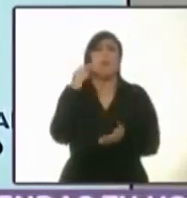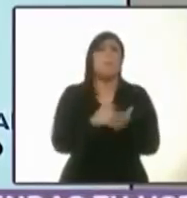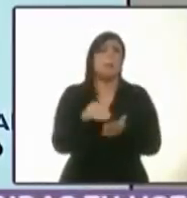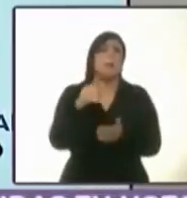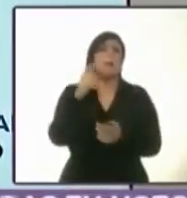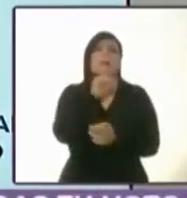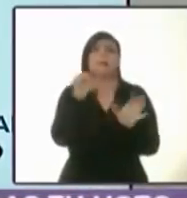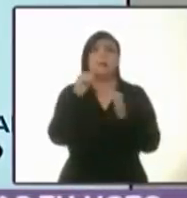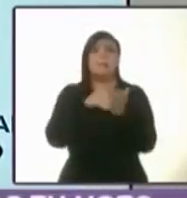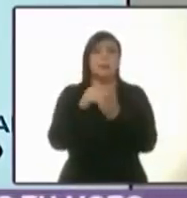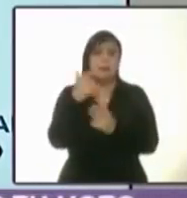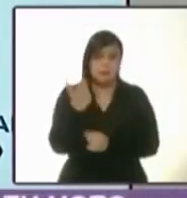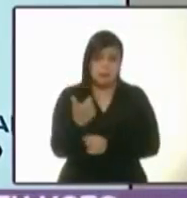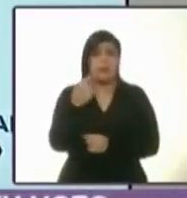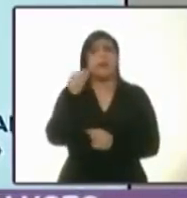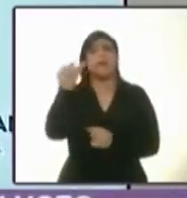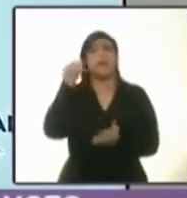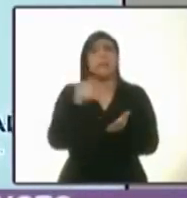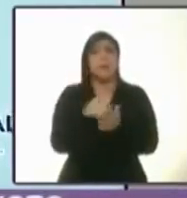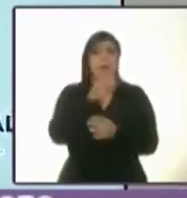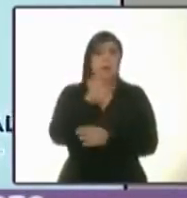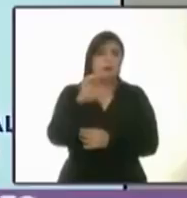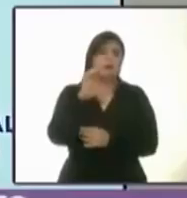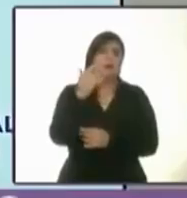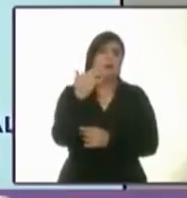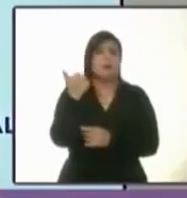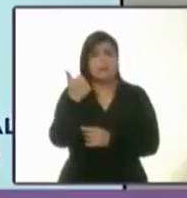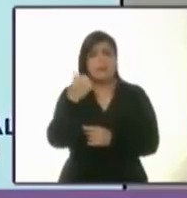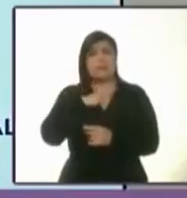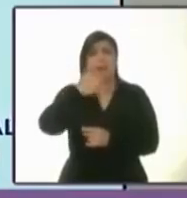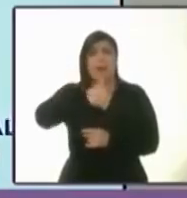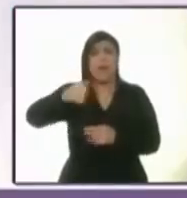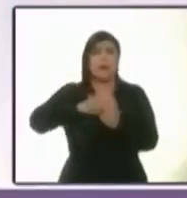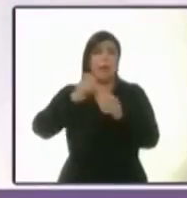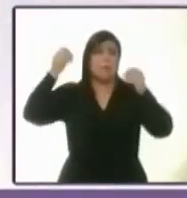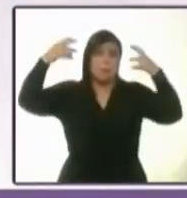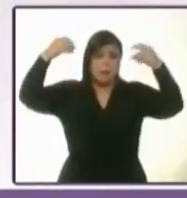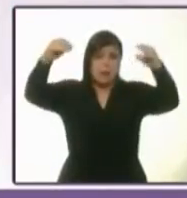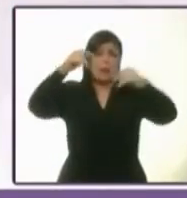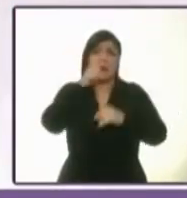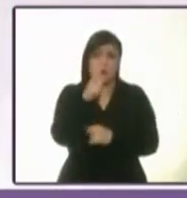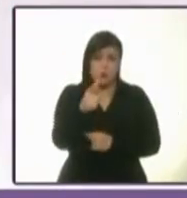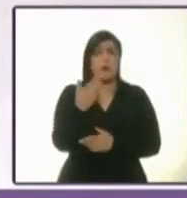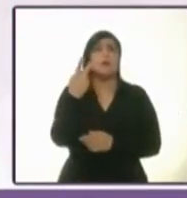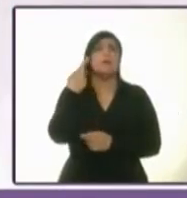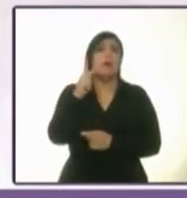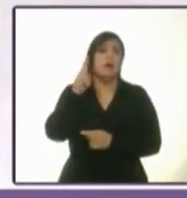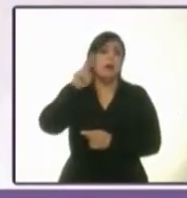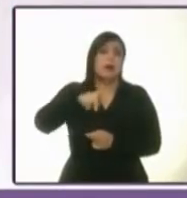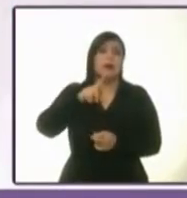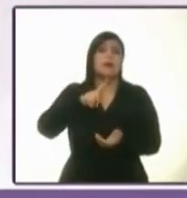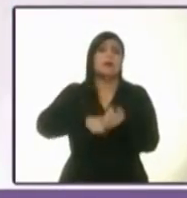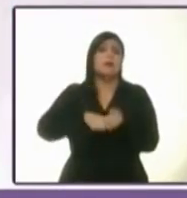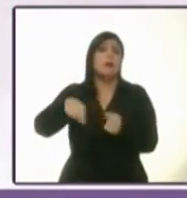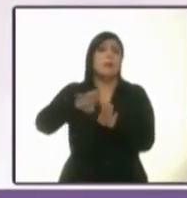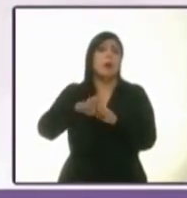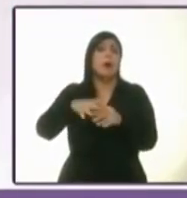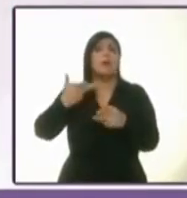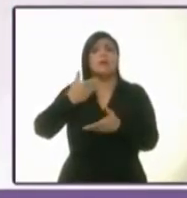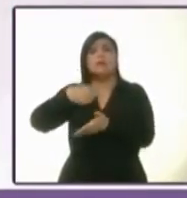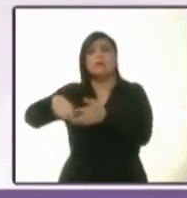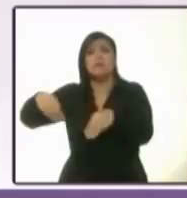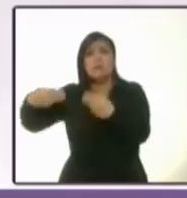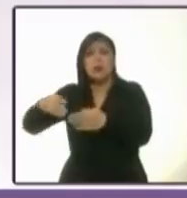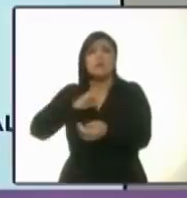de pesos, 16 mil 456 pesos por lámpara, el problema es que en el mercado estaban a 11 mil 500